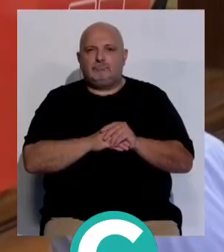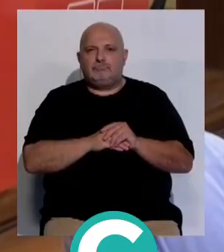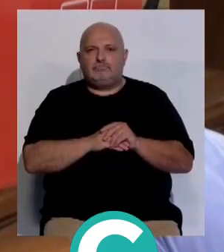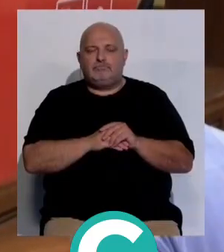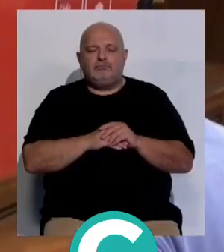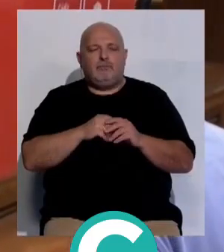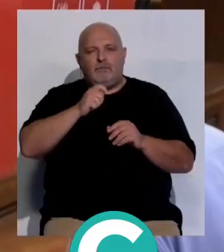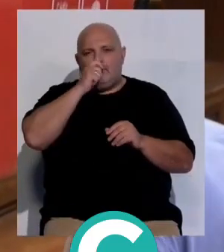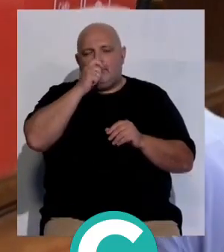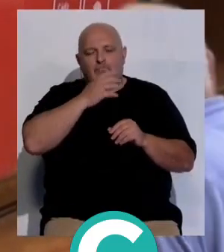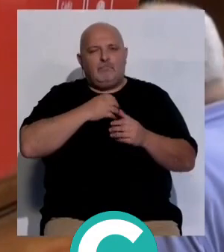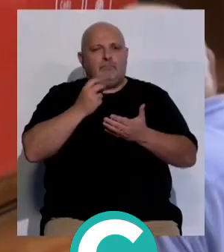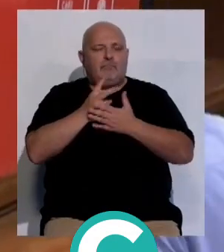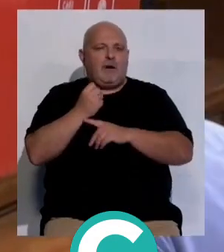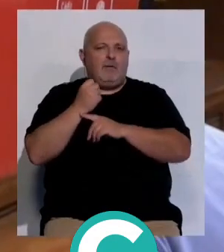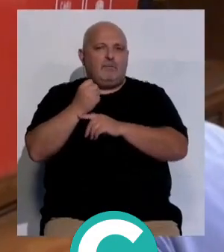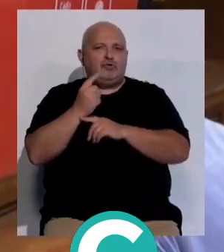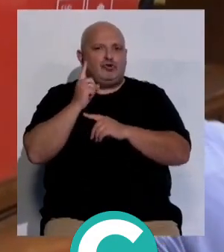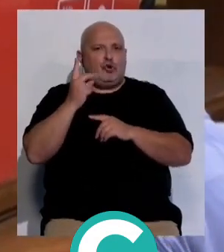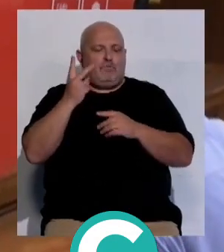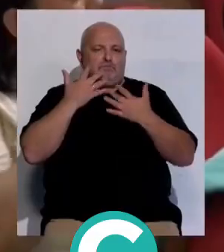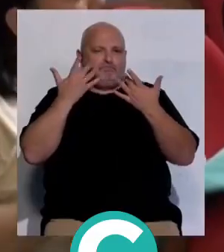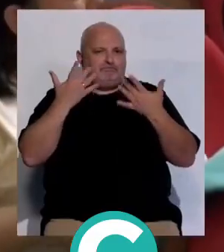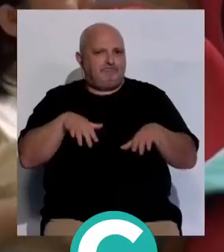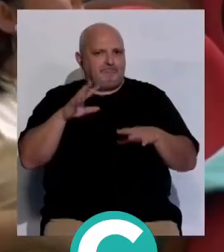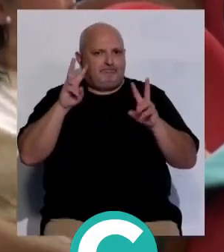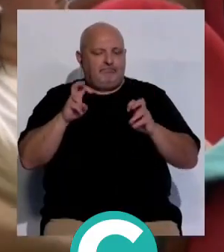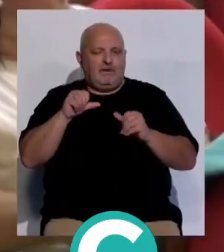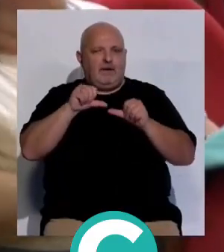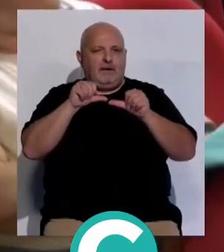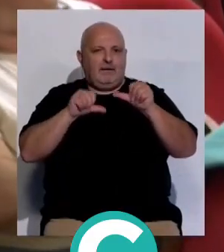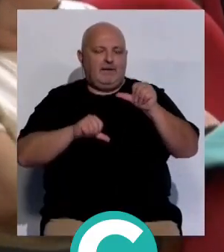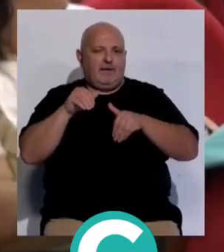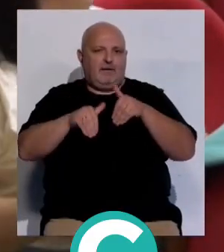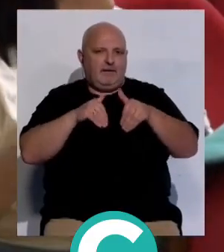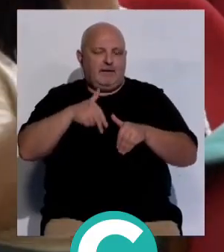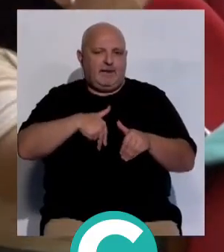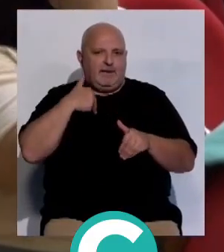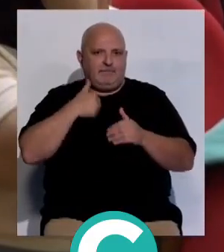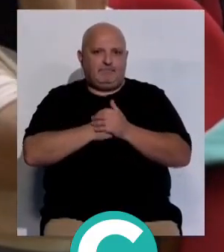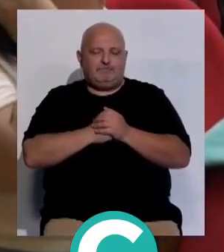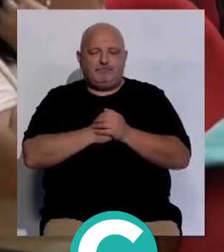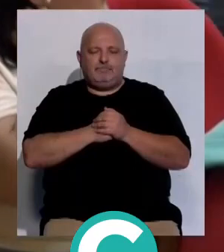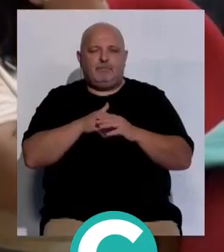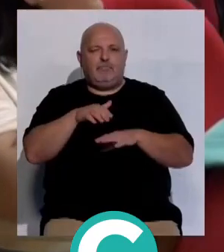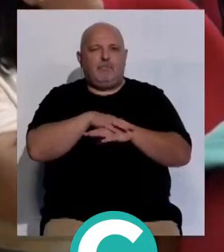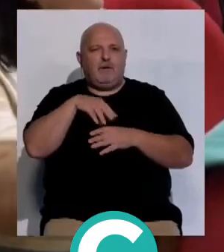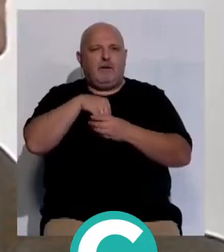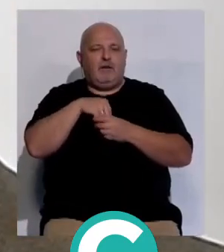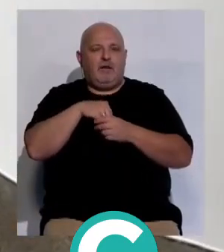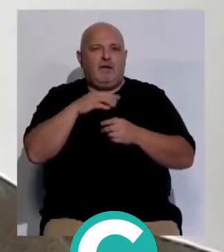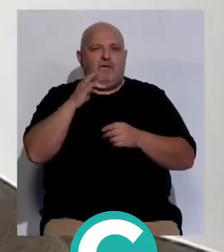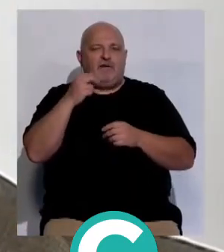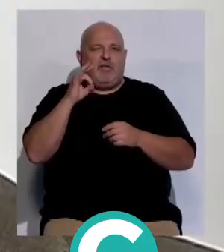Los socialistas respaldan con solo dos abstenciones las listas a las elecciones generales El ministro del Interior